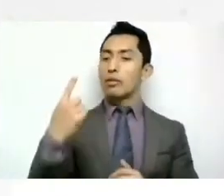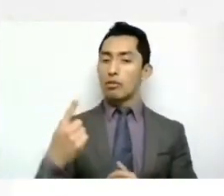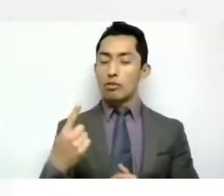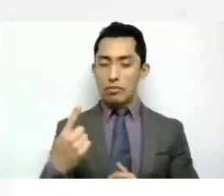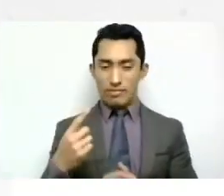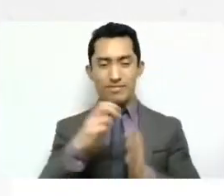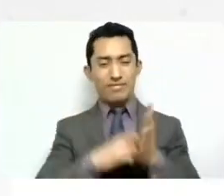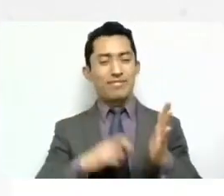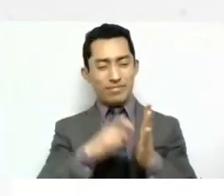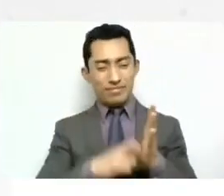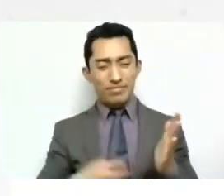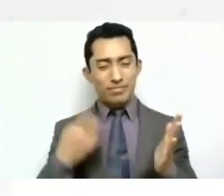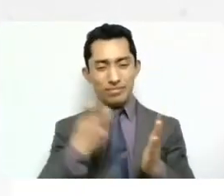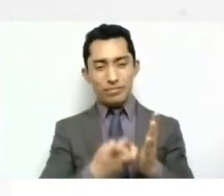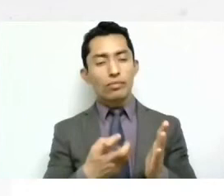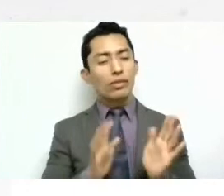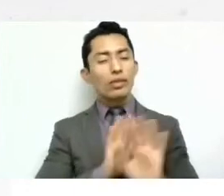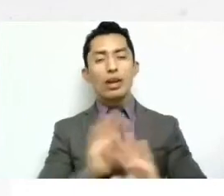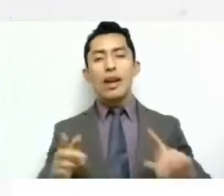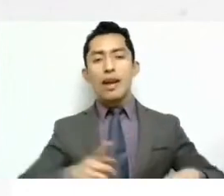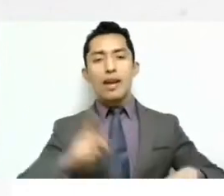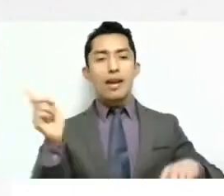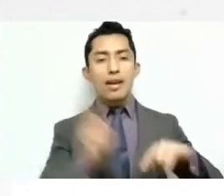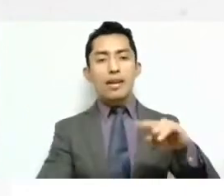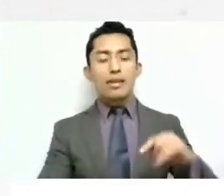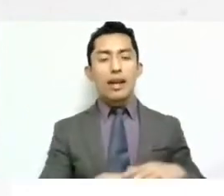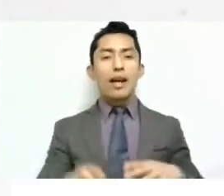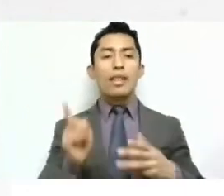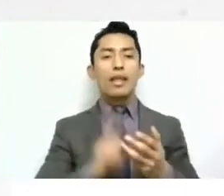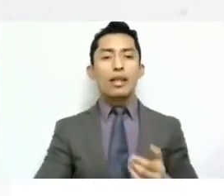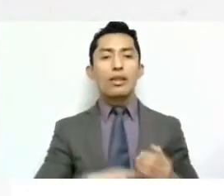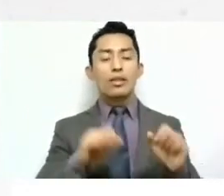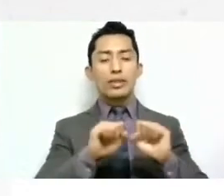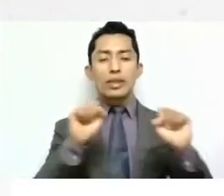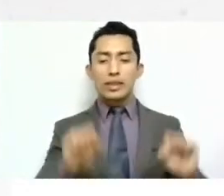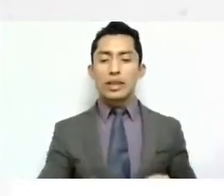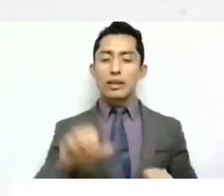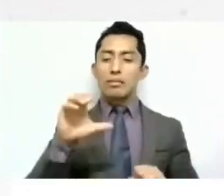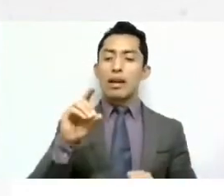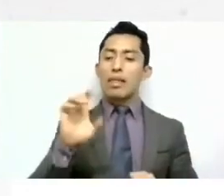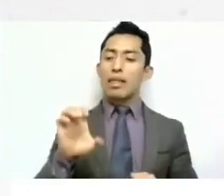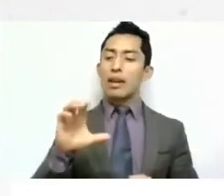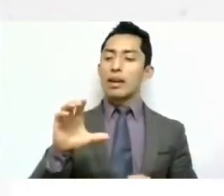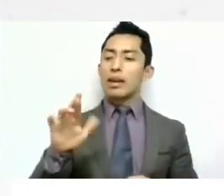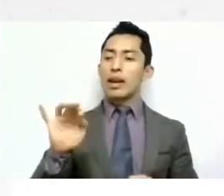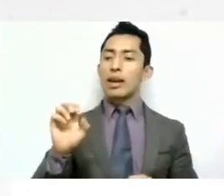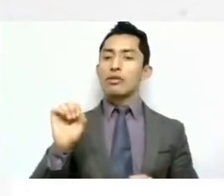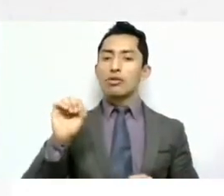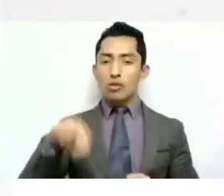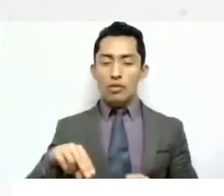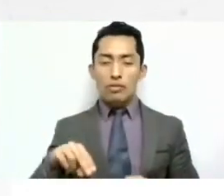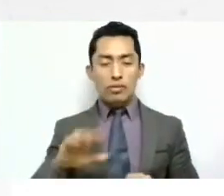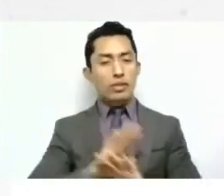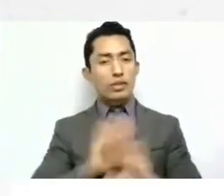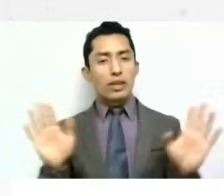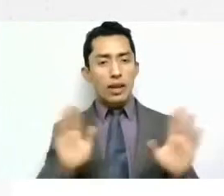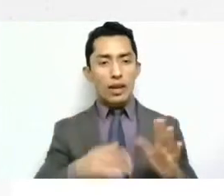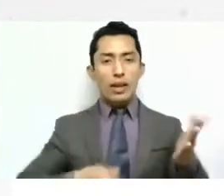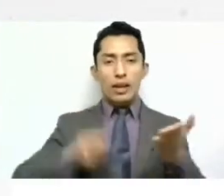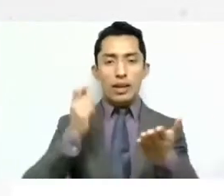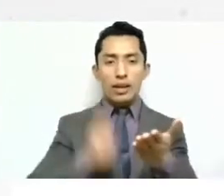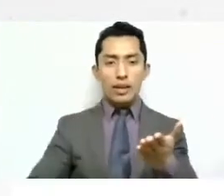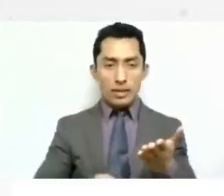se elimina la forma de sistema de creación que era de jurisprudencia, de cinco jurisprudencias de